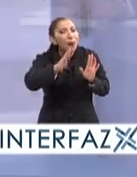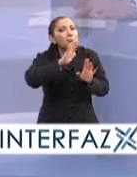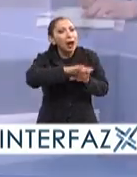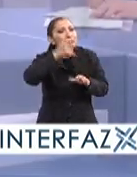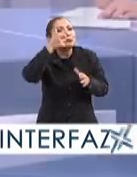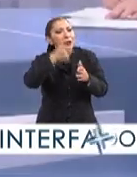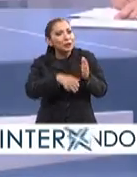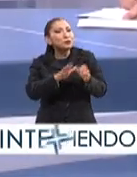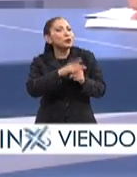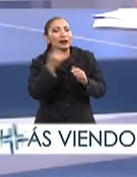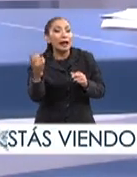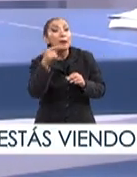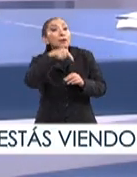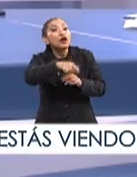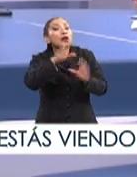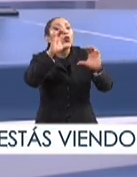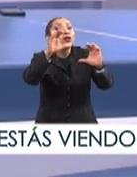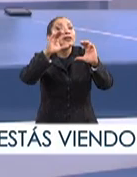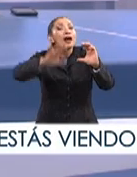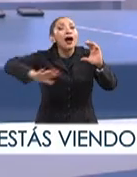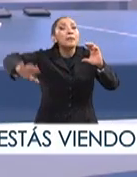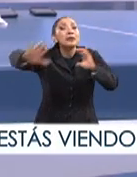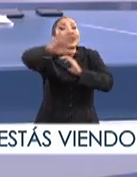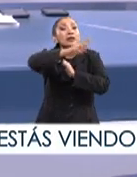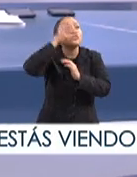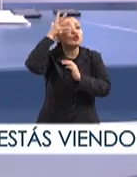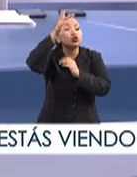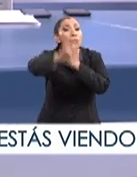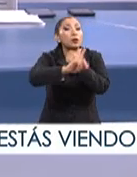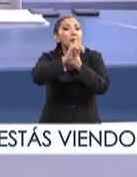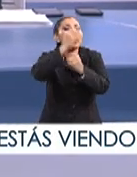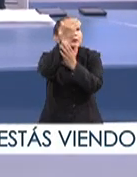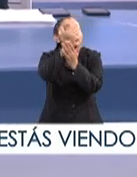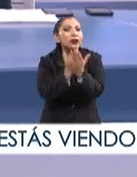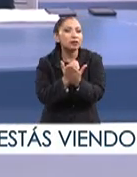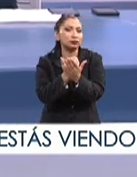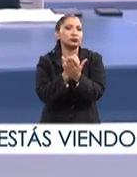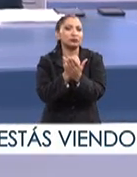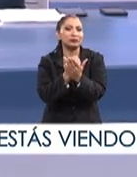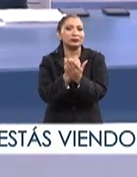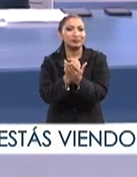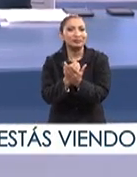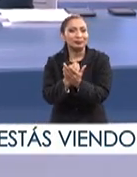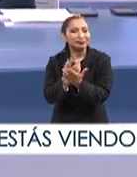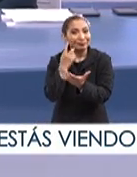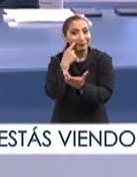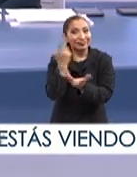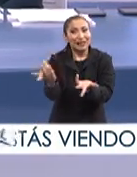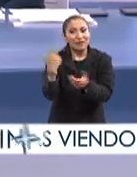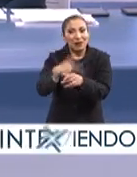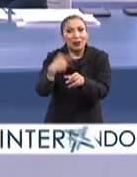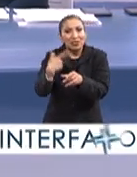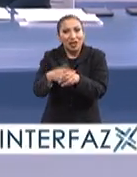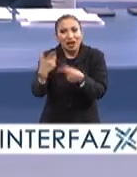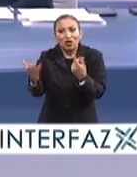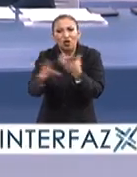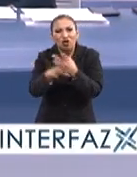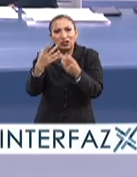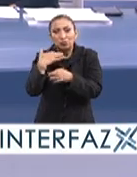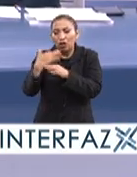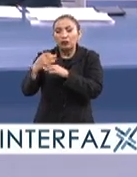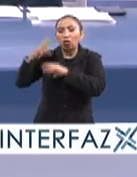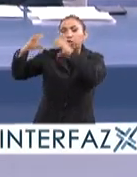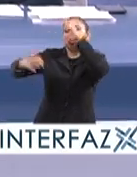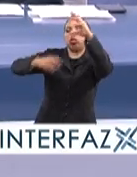más barato. Sí, o sea, todo lo que nos vamos a arreglar de problemas, precisamente ambientales, de enfermedades, de cosas que nos están